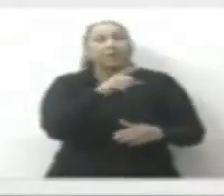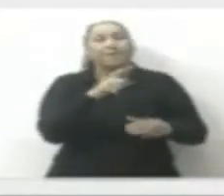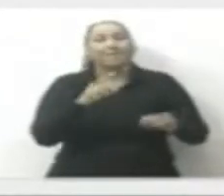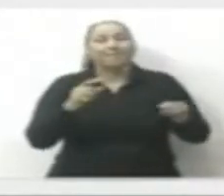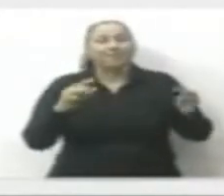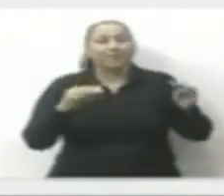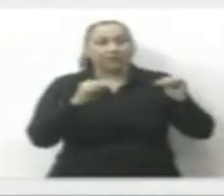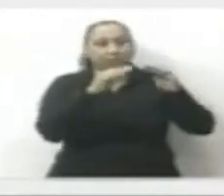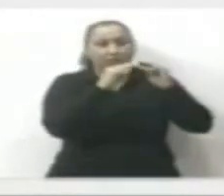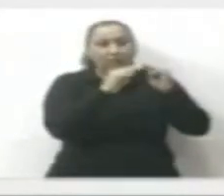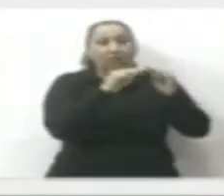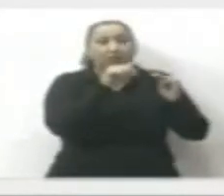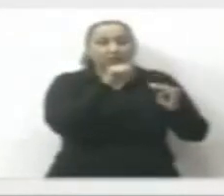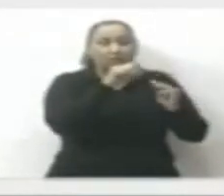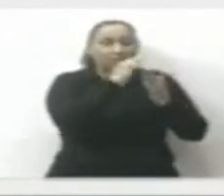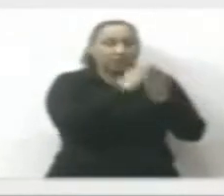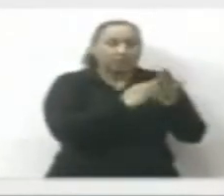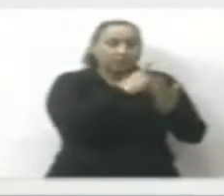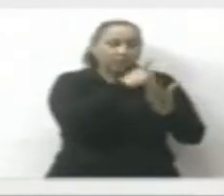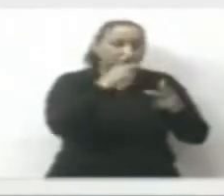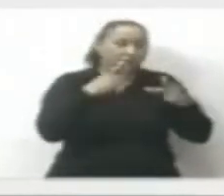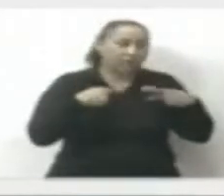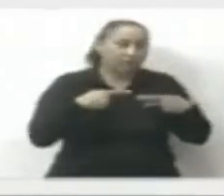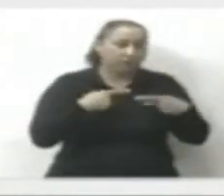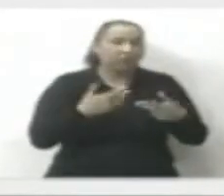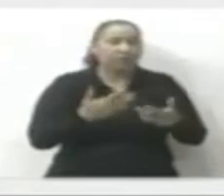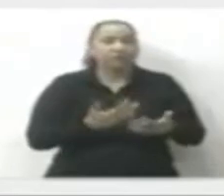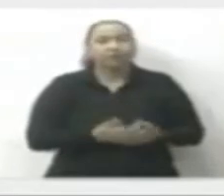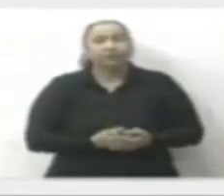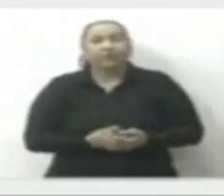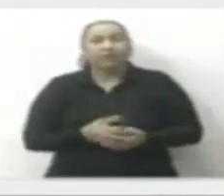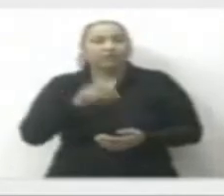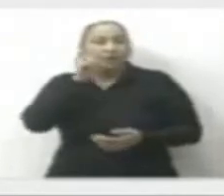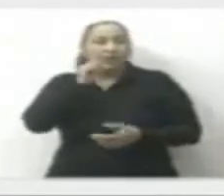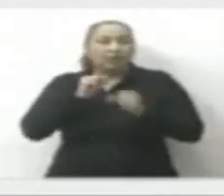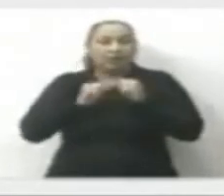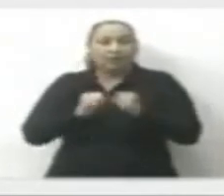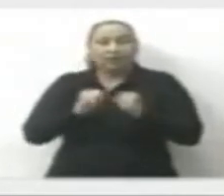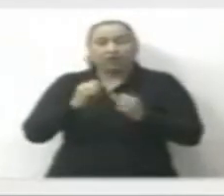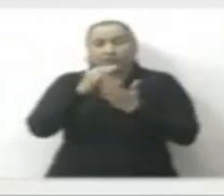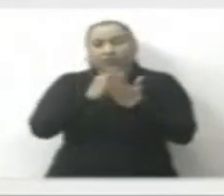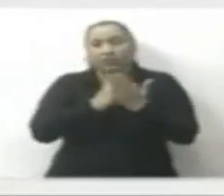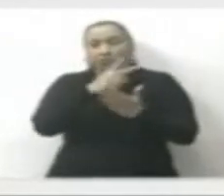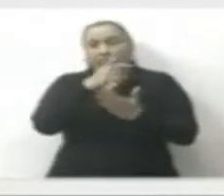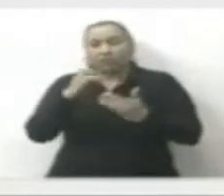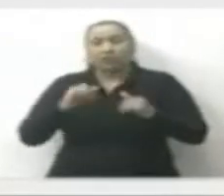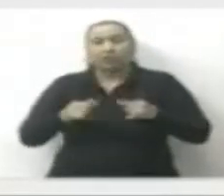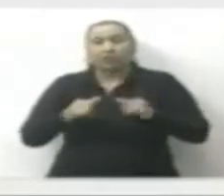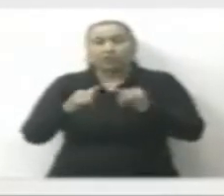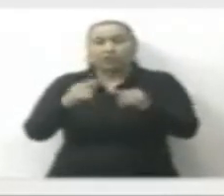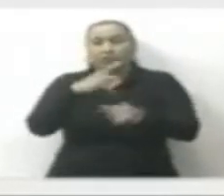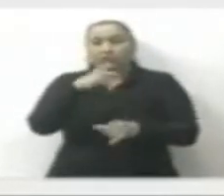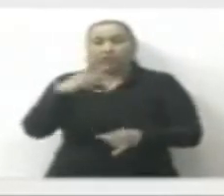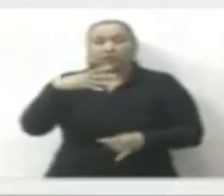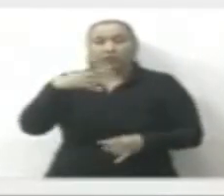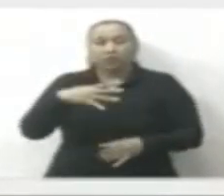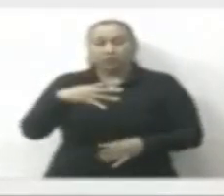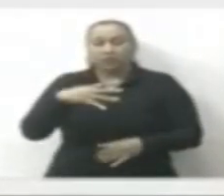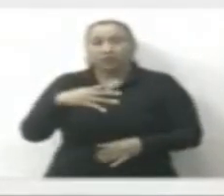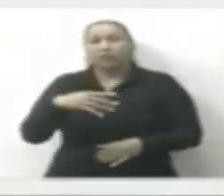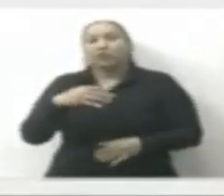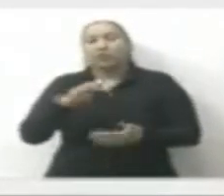Minatitlán al estar con menos de 100 casos. En naranja intenso, con menos de 200, está Ixtlahuacán con 114,